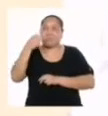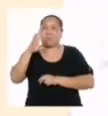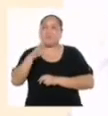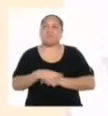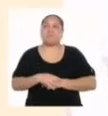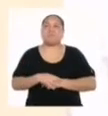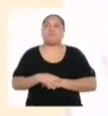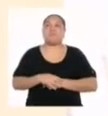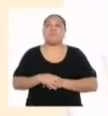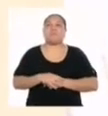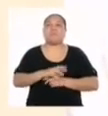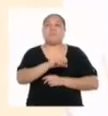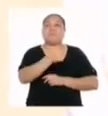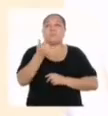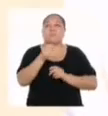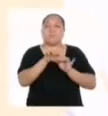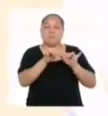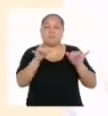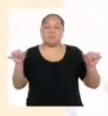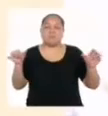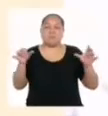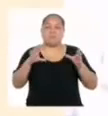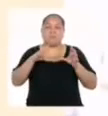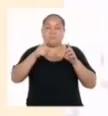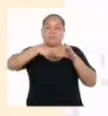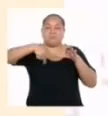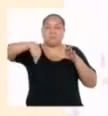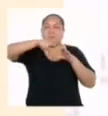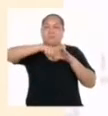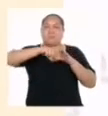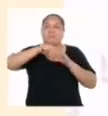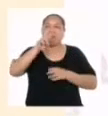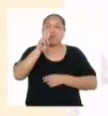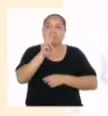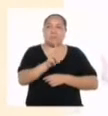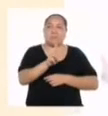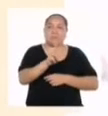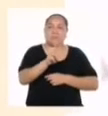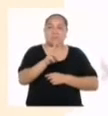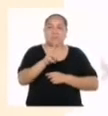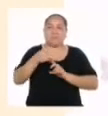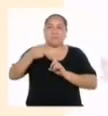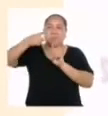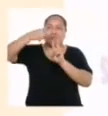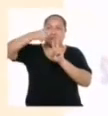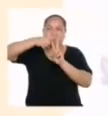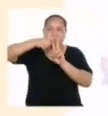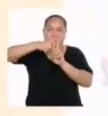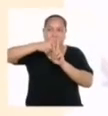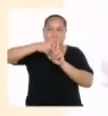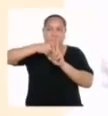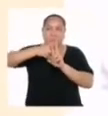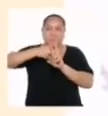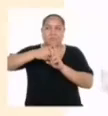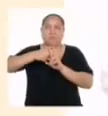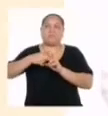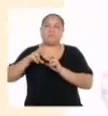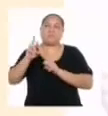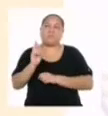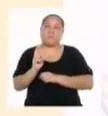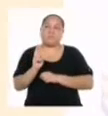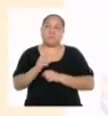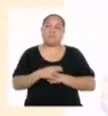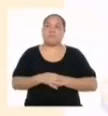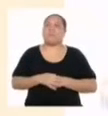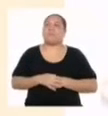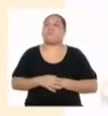es la de la longitud de la circunferencia que sería 2 por pi multiplicado por el radio de esa circunferencia.